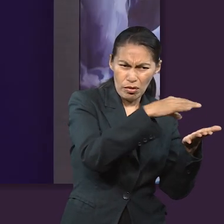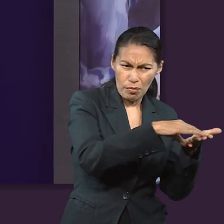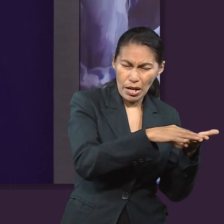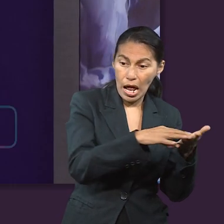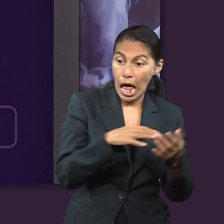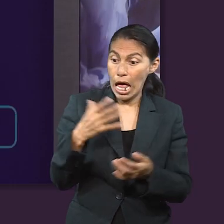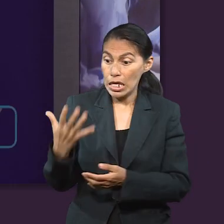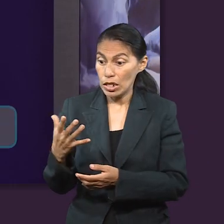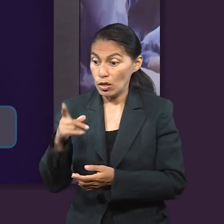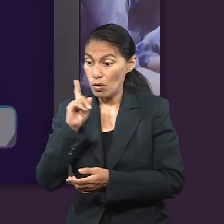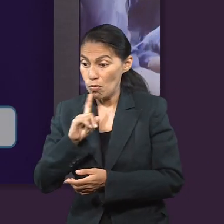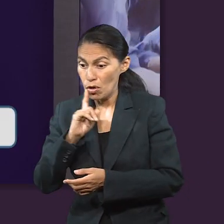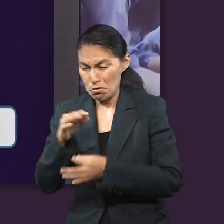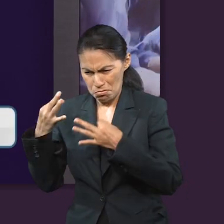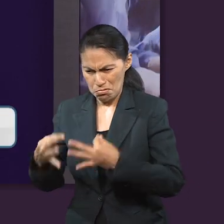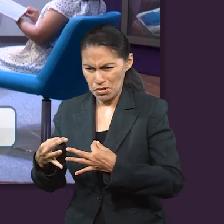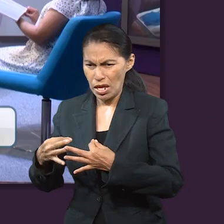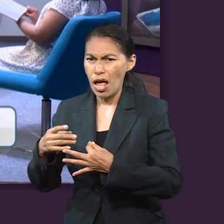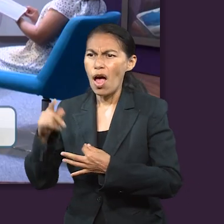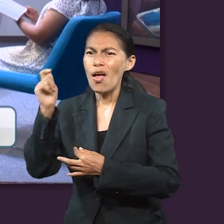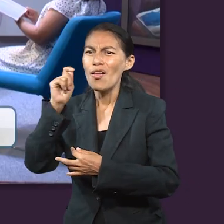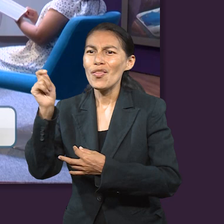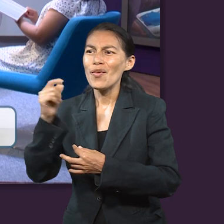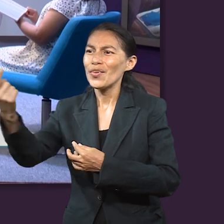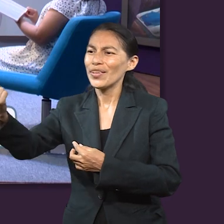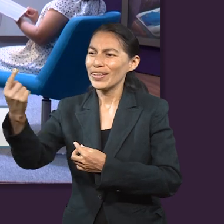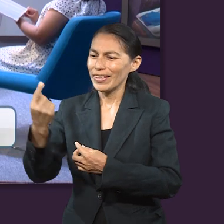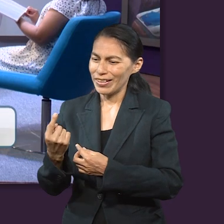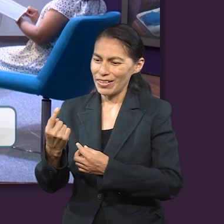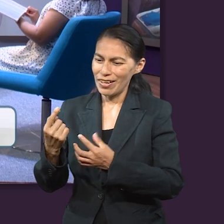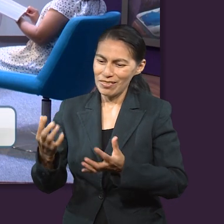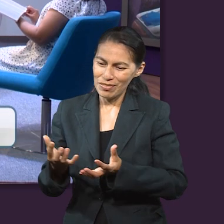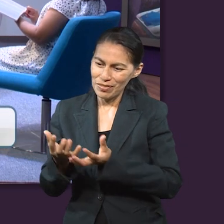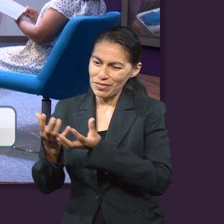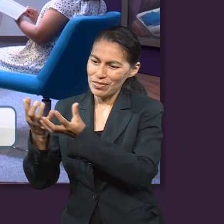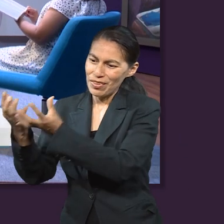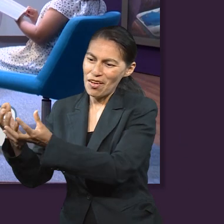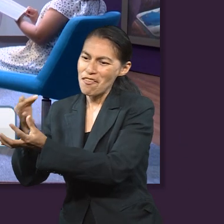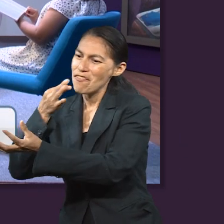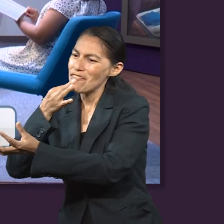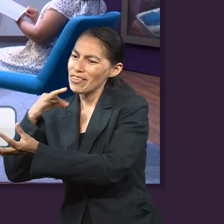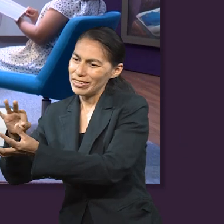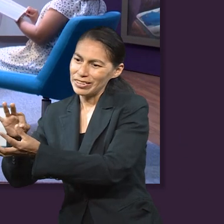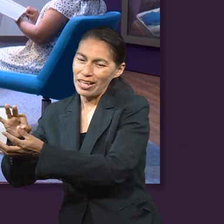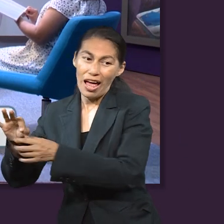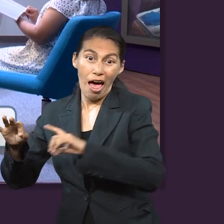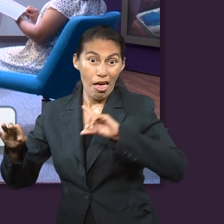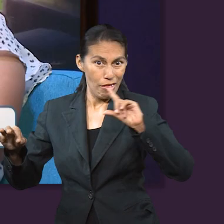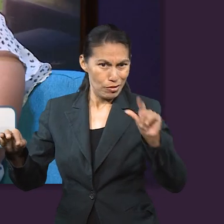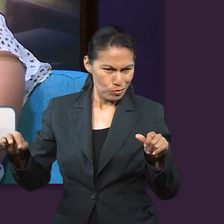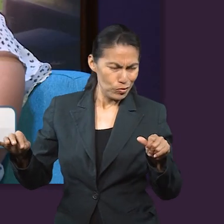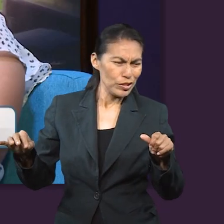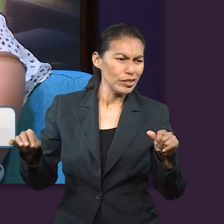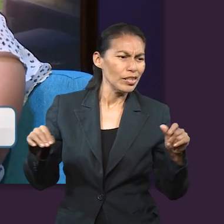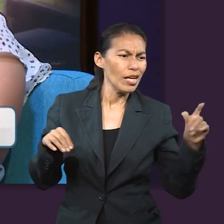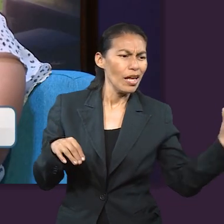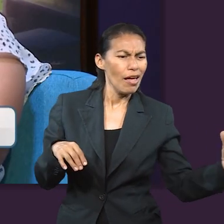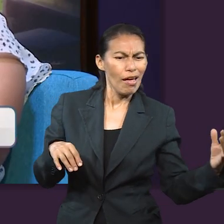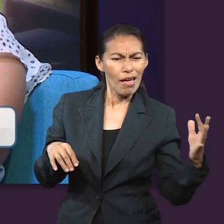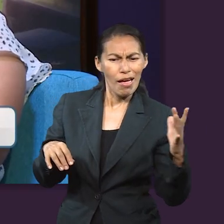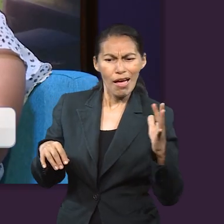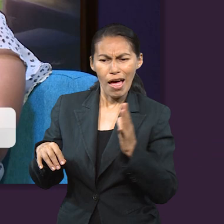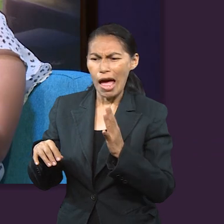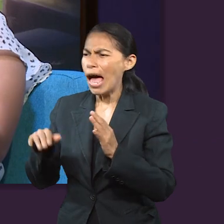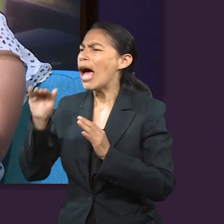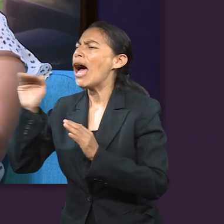novio y las jóvenes que estaban preparadas entraron con él al banquete de bodas y se cerró la puerta. Después llegaron también las